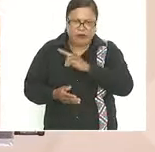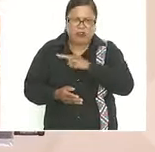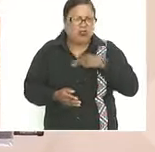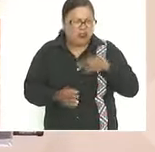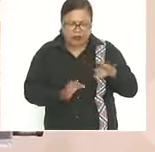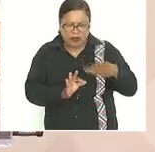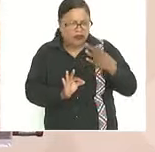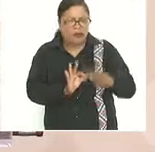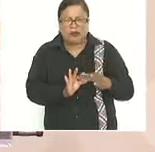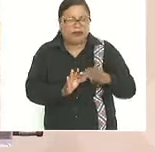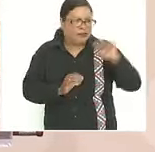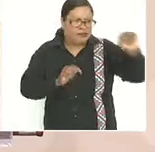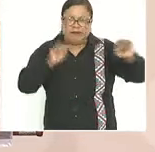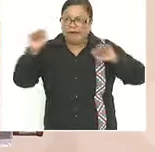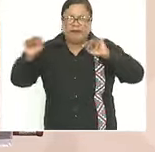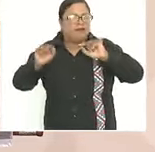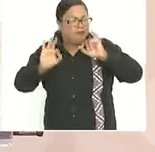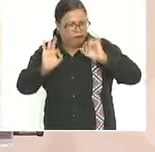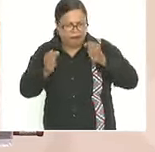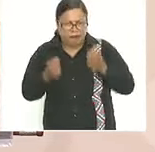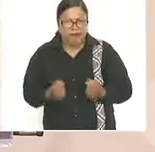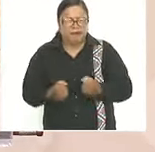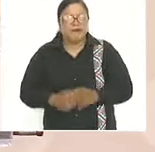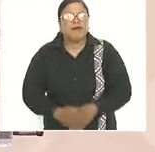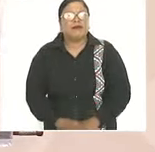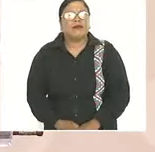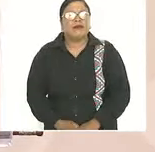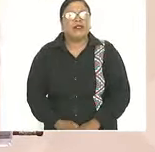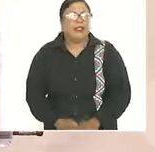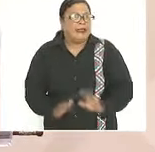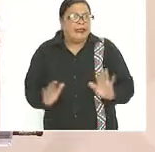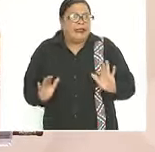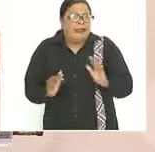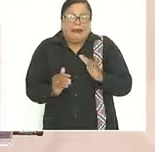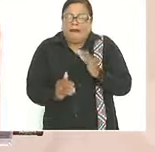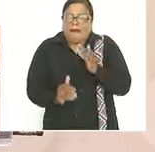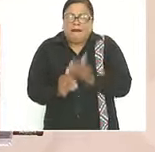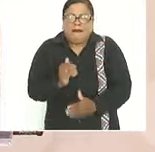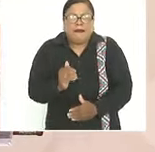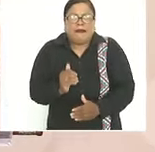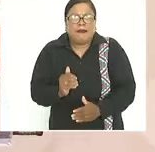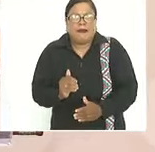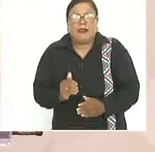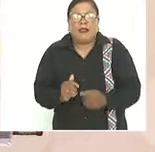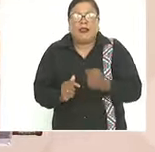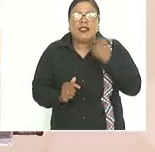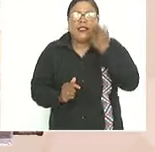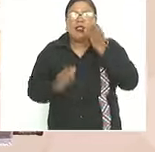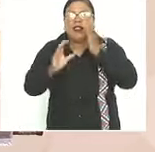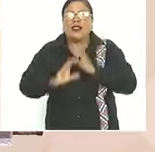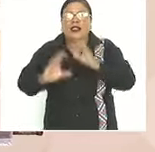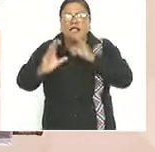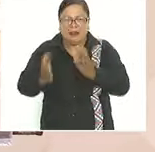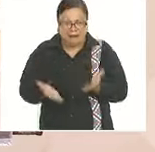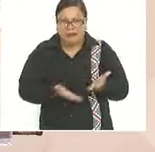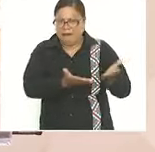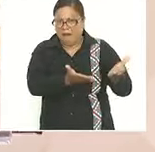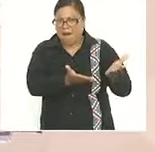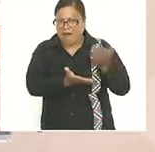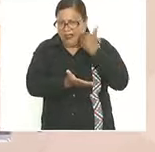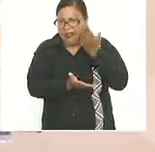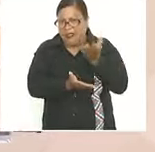en todos lados ya termino porque una compañera quiere cantar ¿le damos la oportunidad?